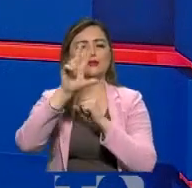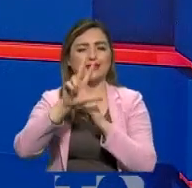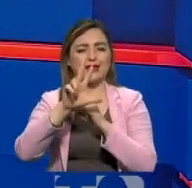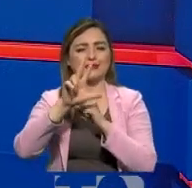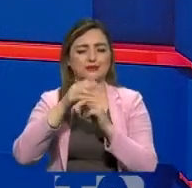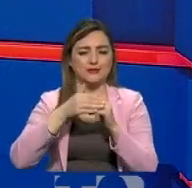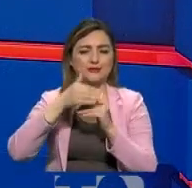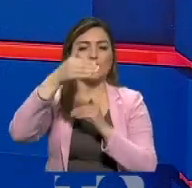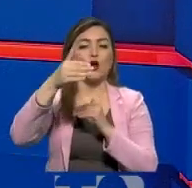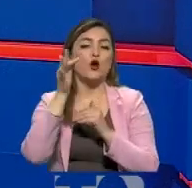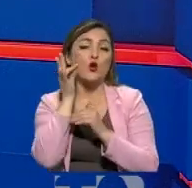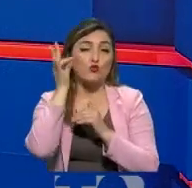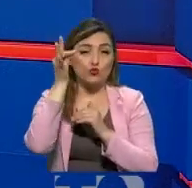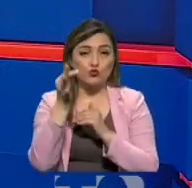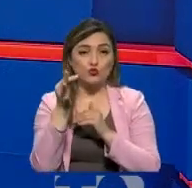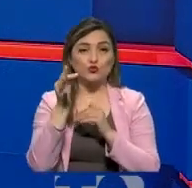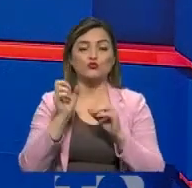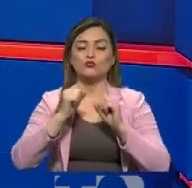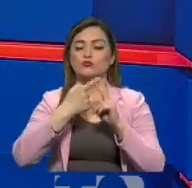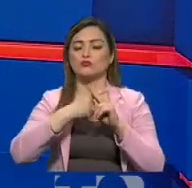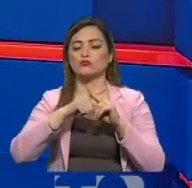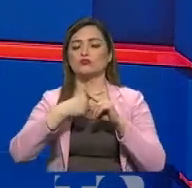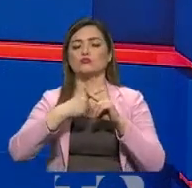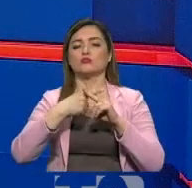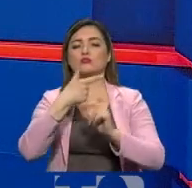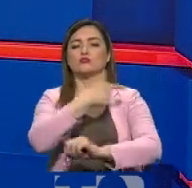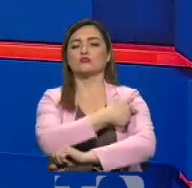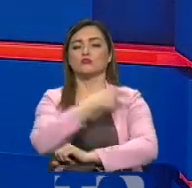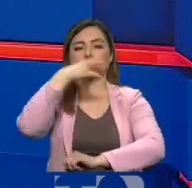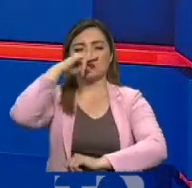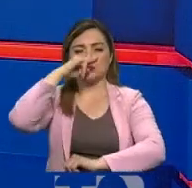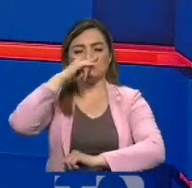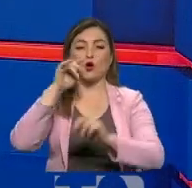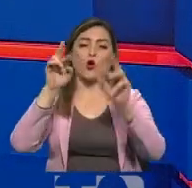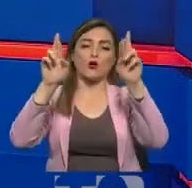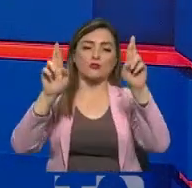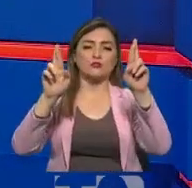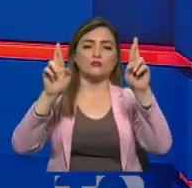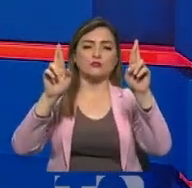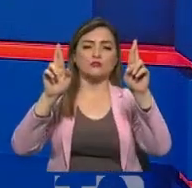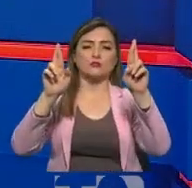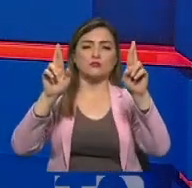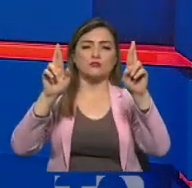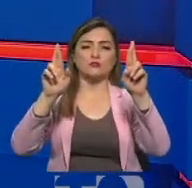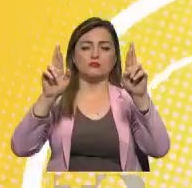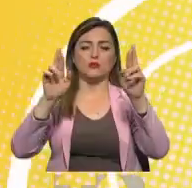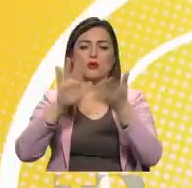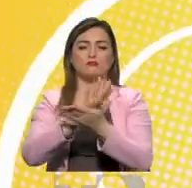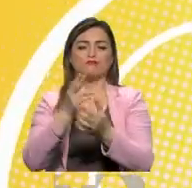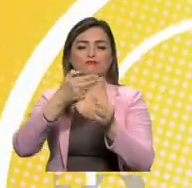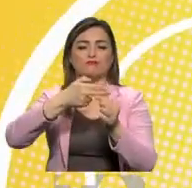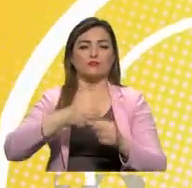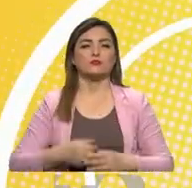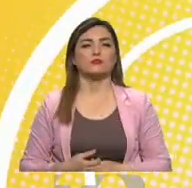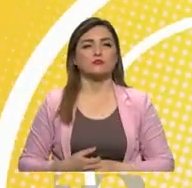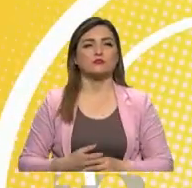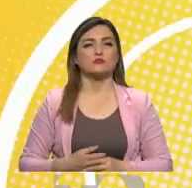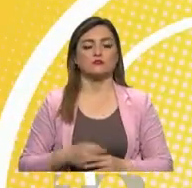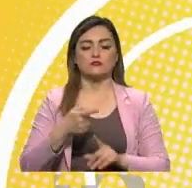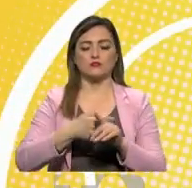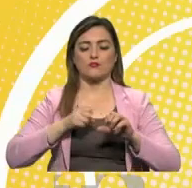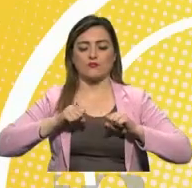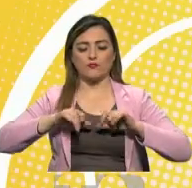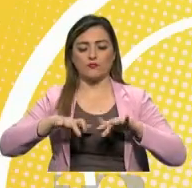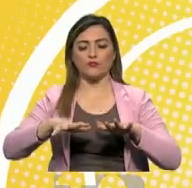decir, que en un futuro cercano, pues vamos a empezar nosotros a vacunar niños, ojalá, en vistas a un regreso a clases presencial en septiembre.